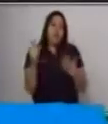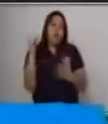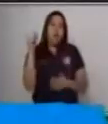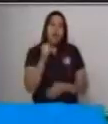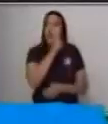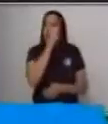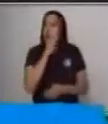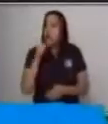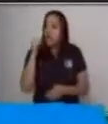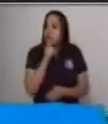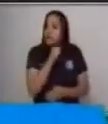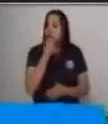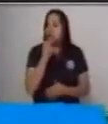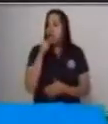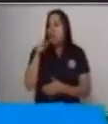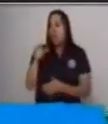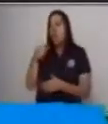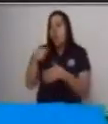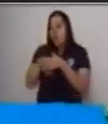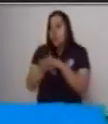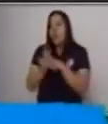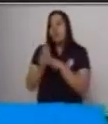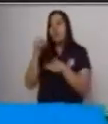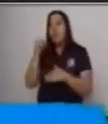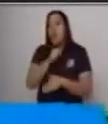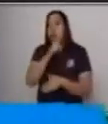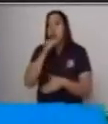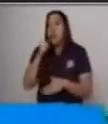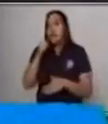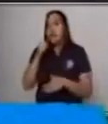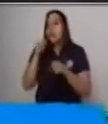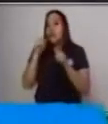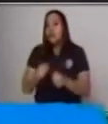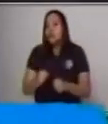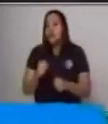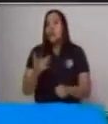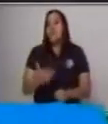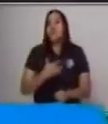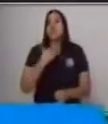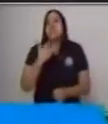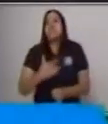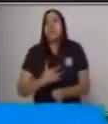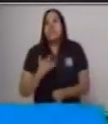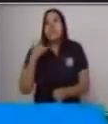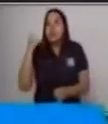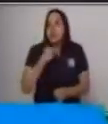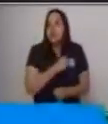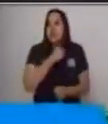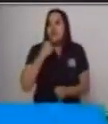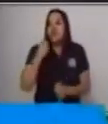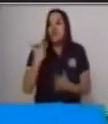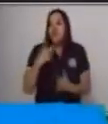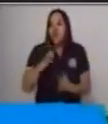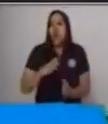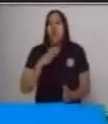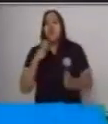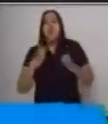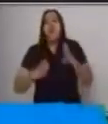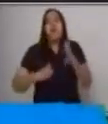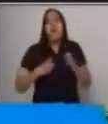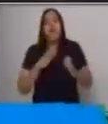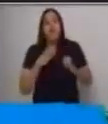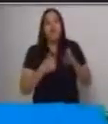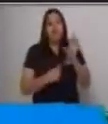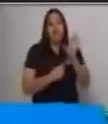describir las emociones. A través del oído tú puedes escuchar una canción y expresar esas emociones que tú sientes al